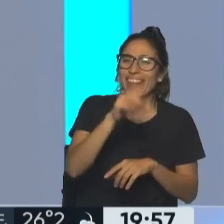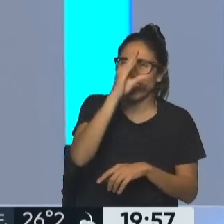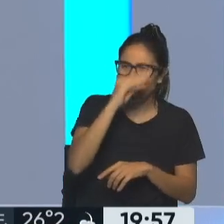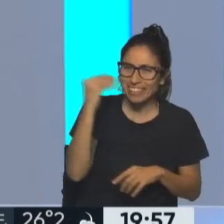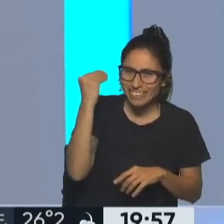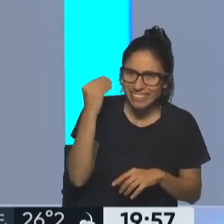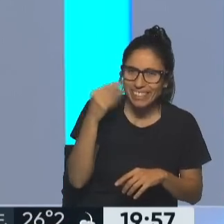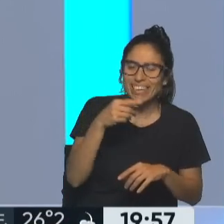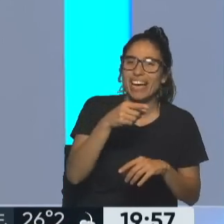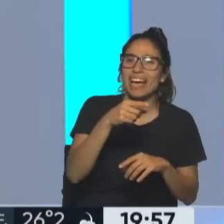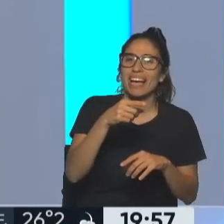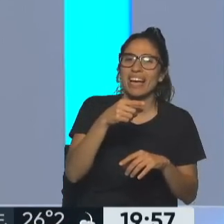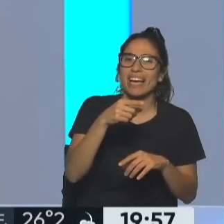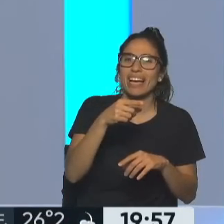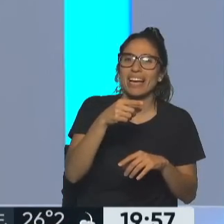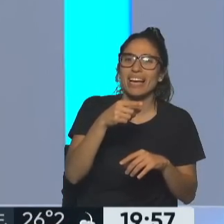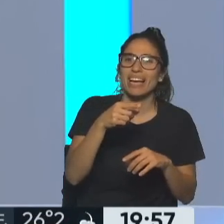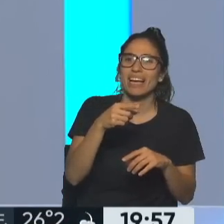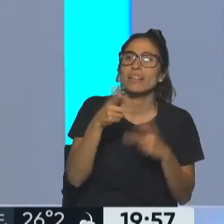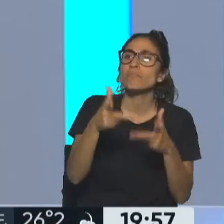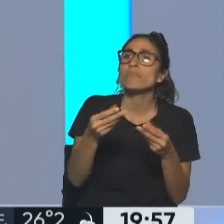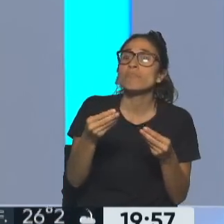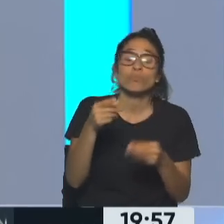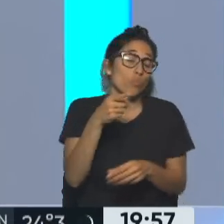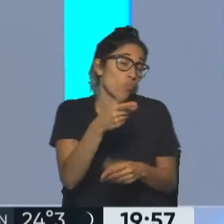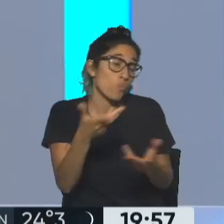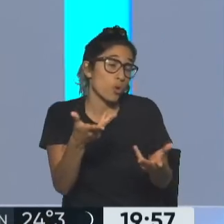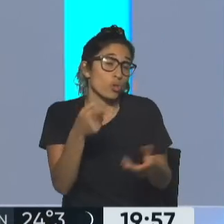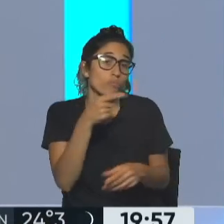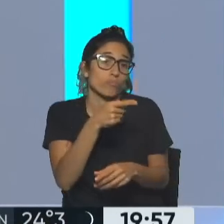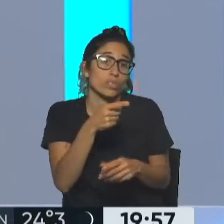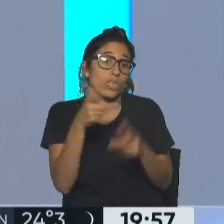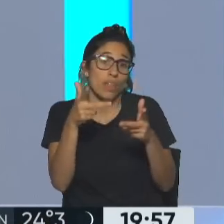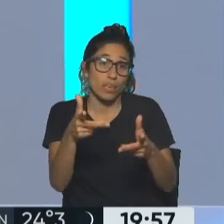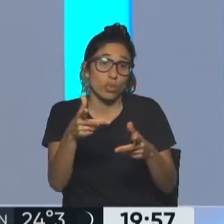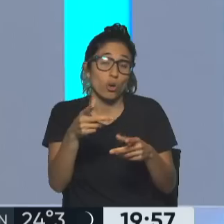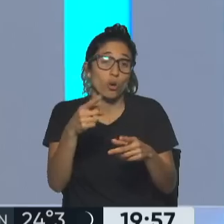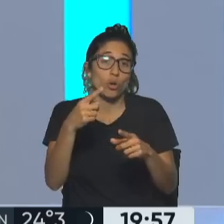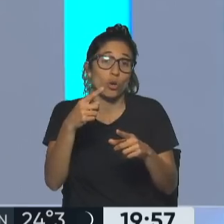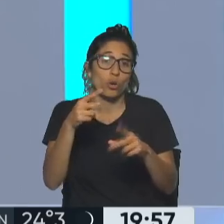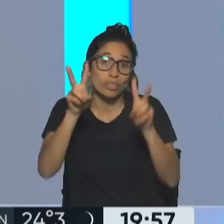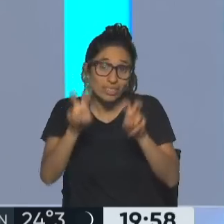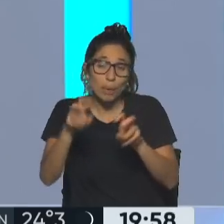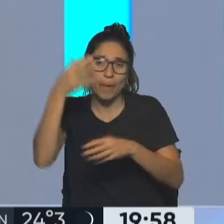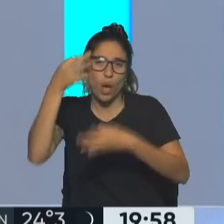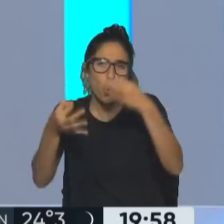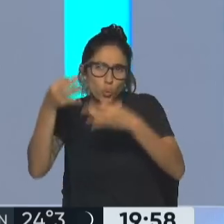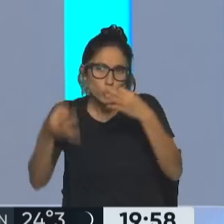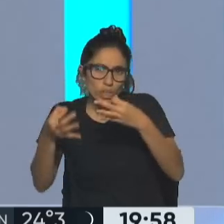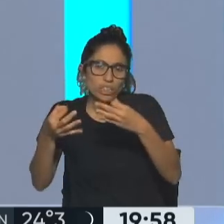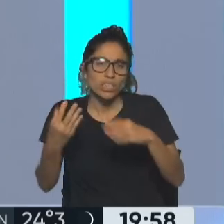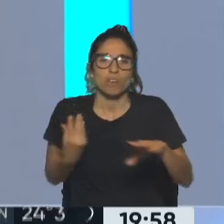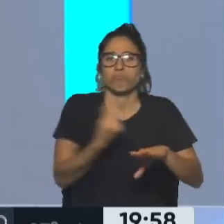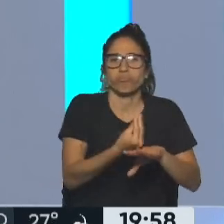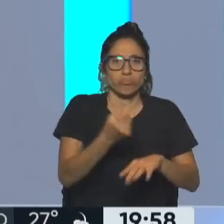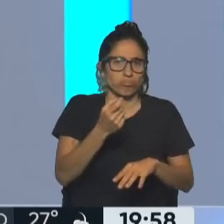yo lo escuchaba que lo decían ustedes antes, una cuestión es renunciar a la candidatura por la proscripción y el peligro de que eso se exprese claramente en el